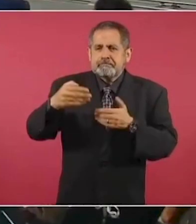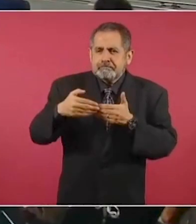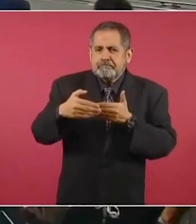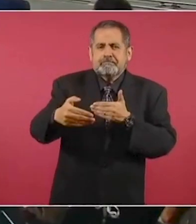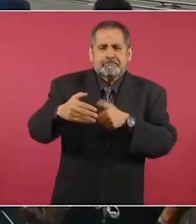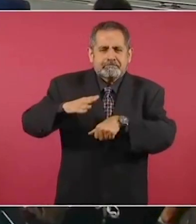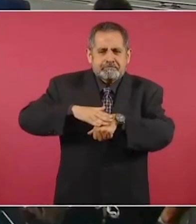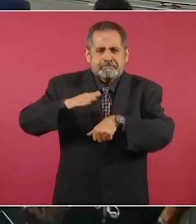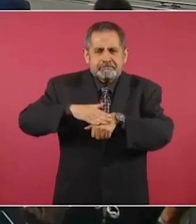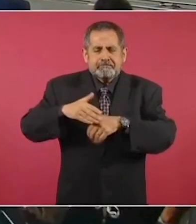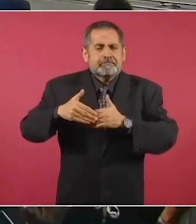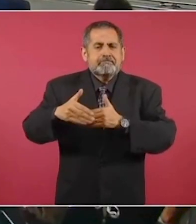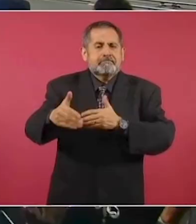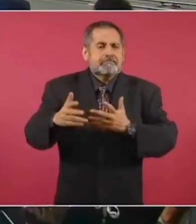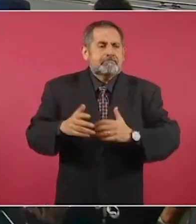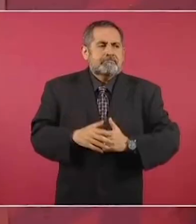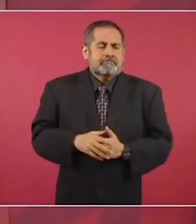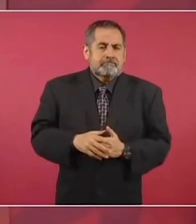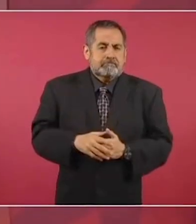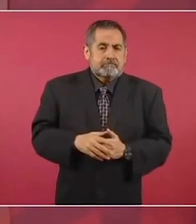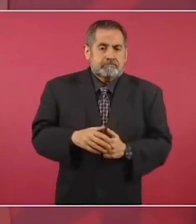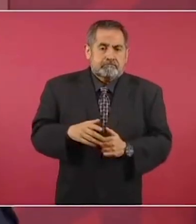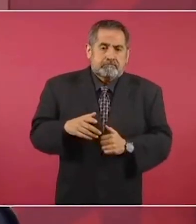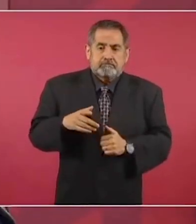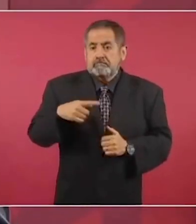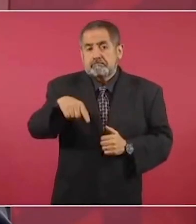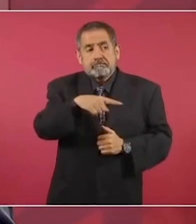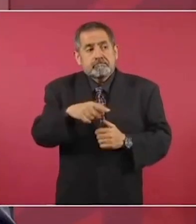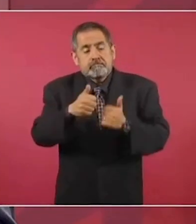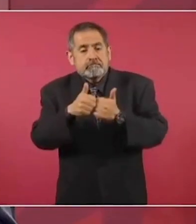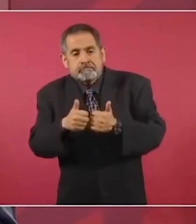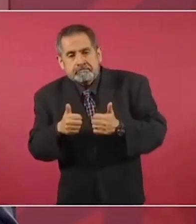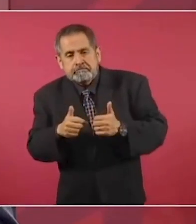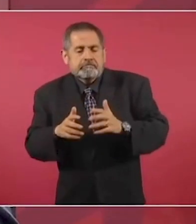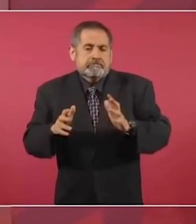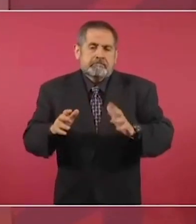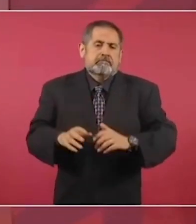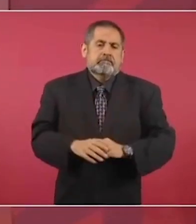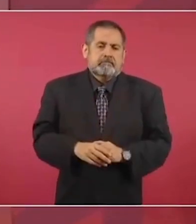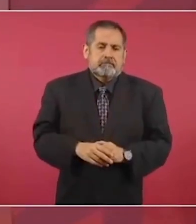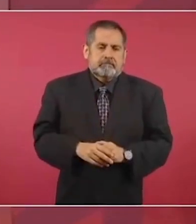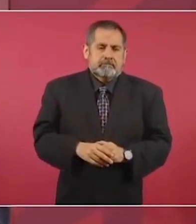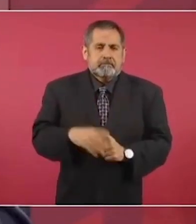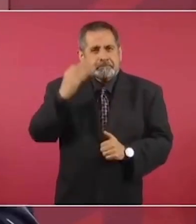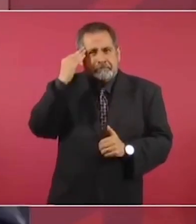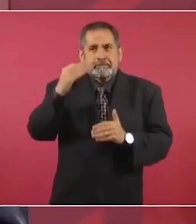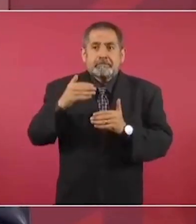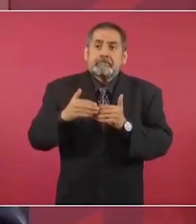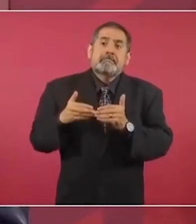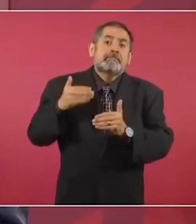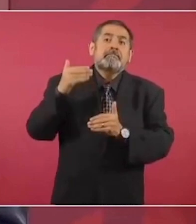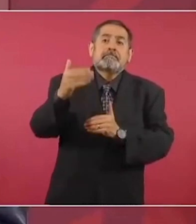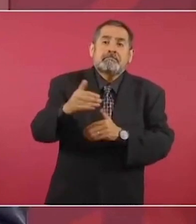y se quedan ahí, más de un periodo